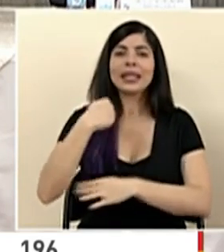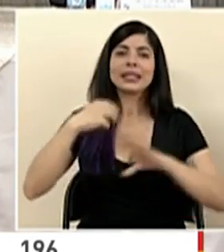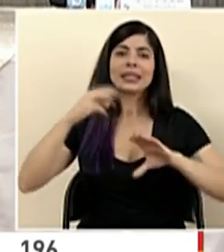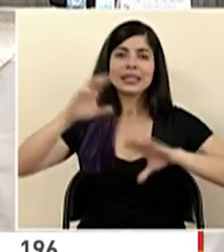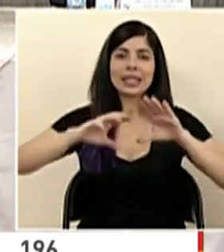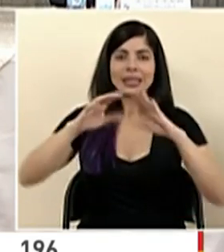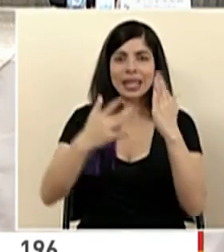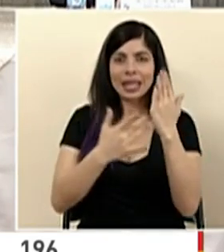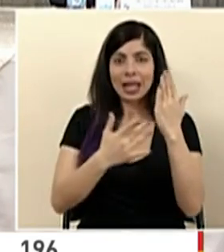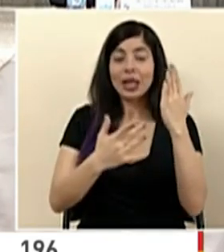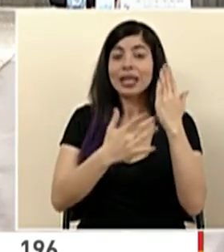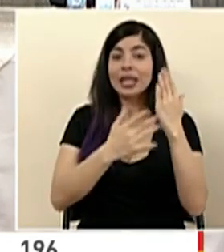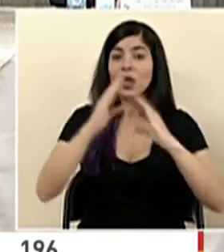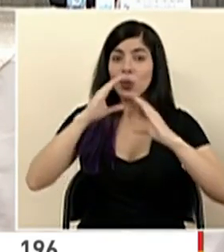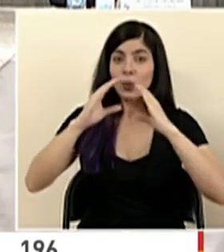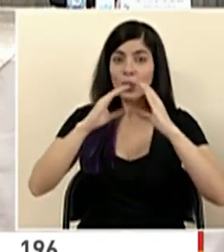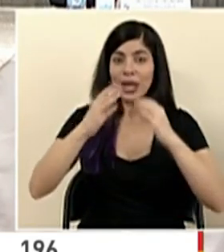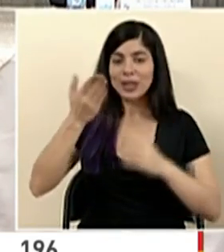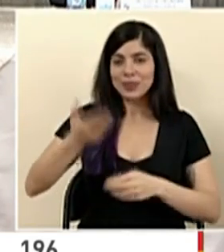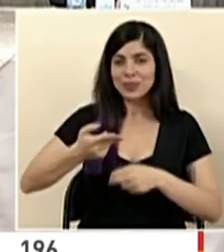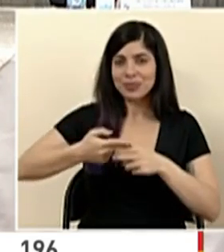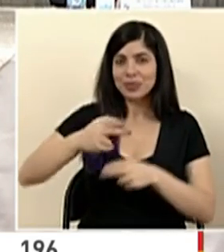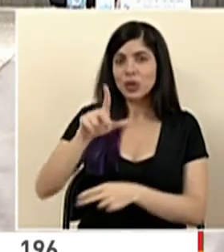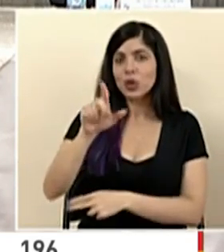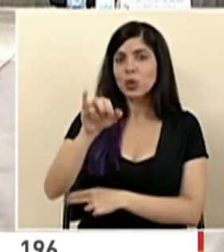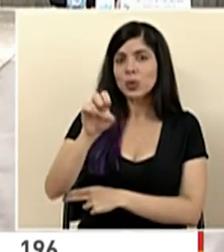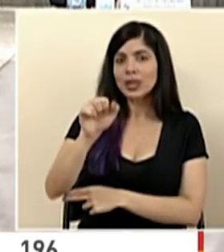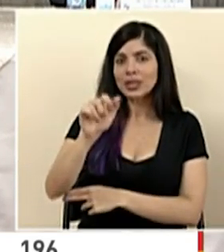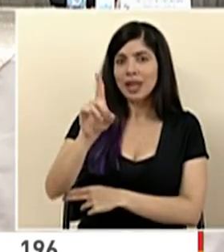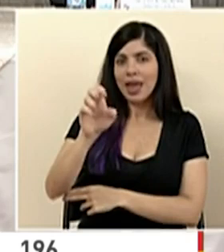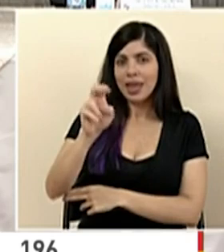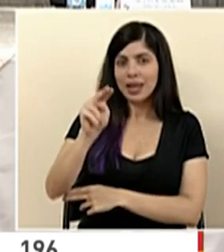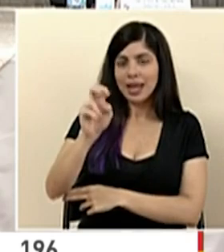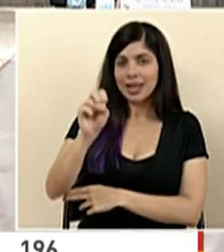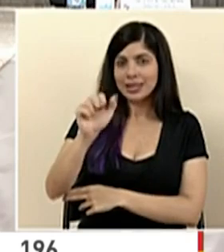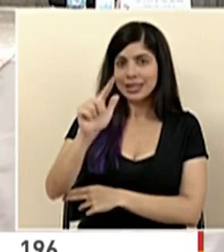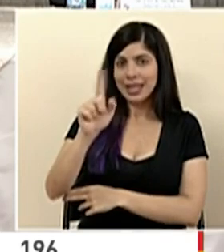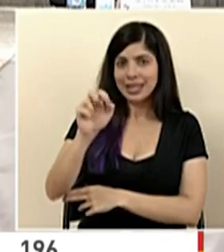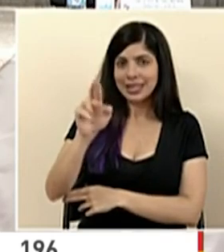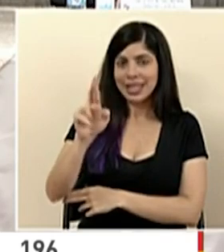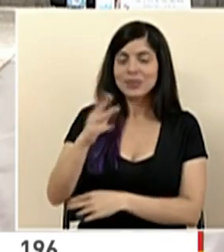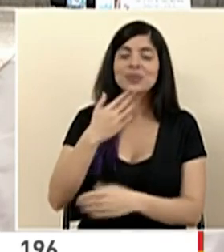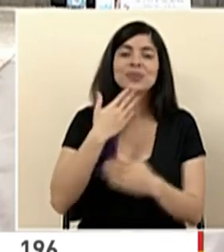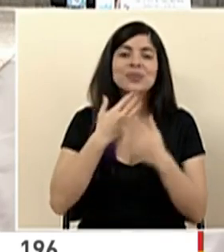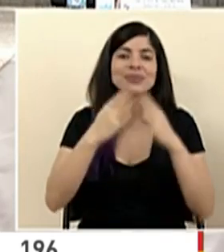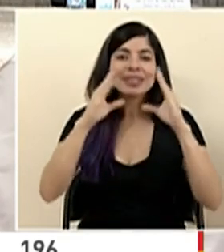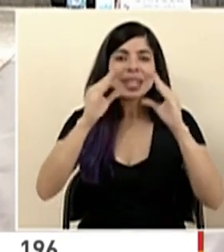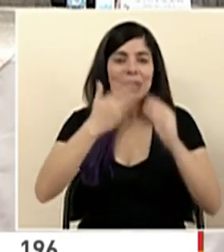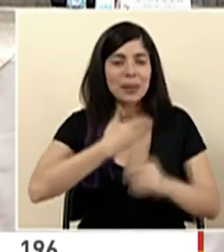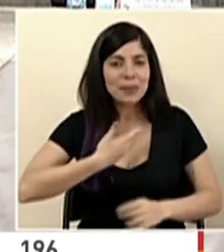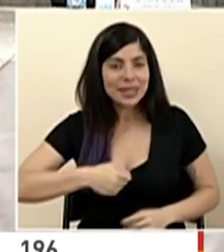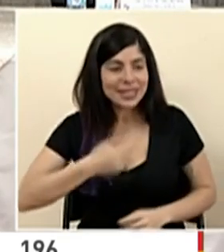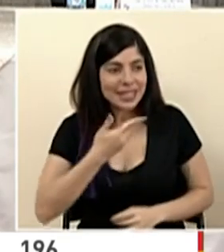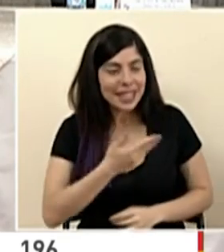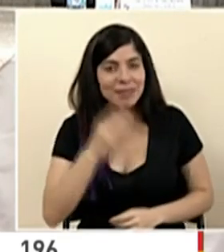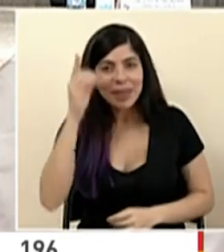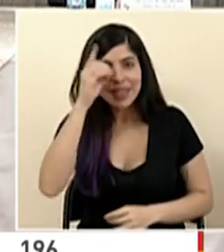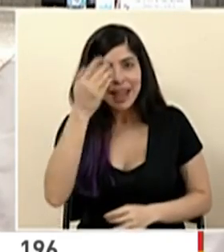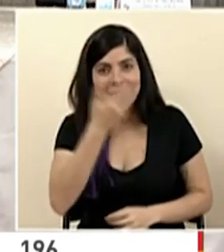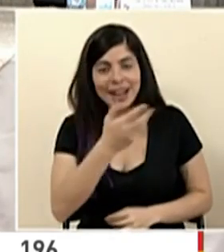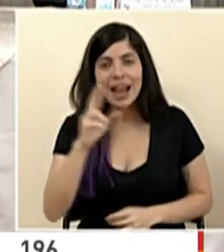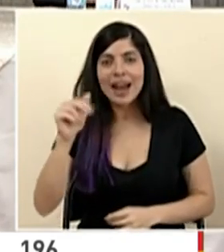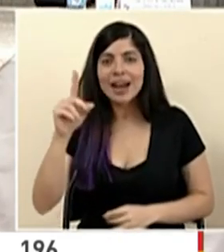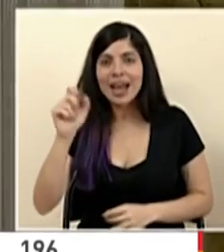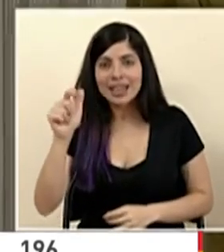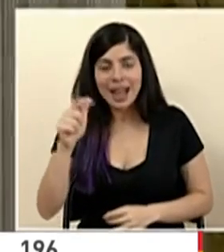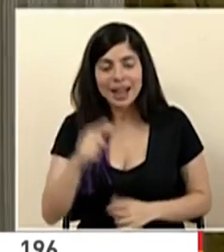ciencia, tecnología y telecomunicaciones, el señor Luis Adrián Salazar. Muy buenas tardes, señor presidente, don Daniel, don Randall.